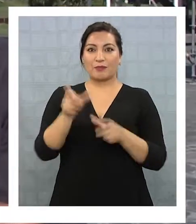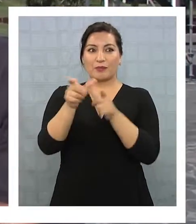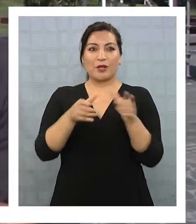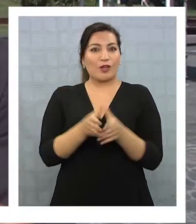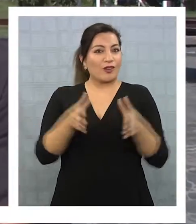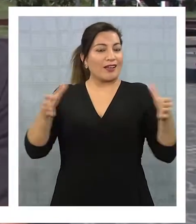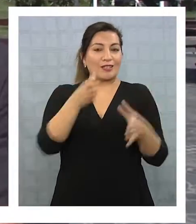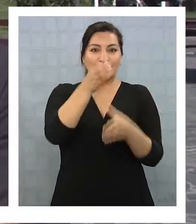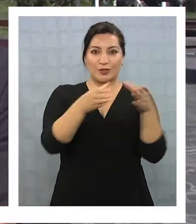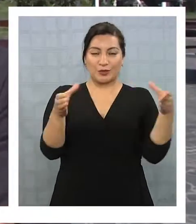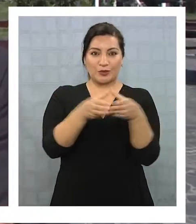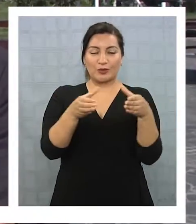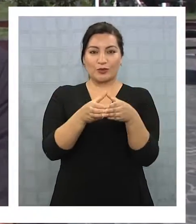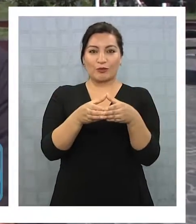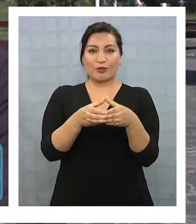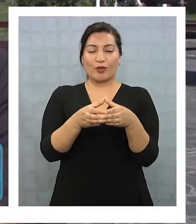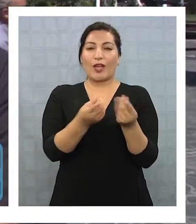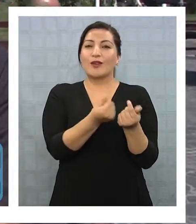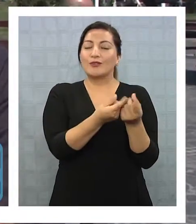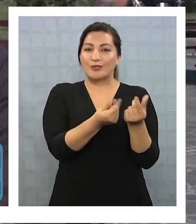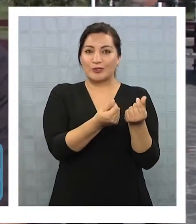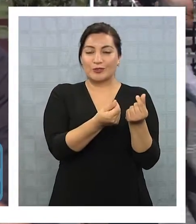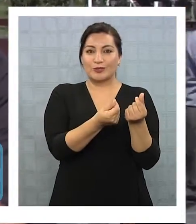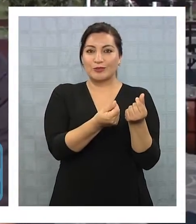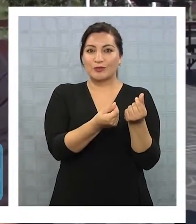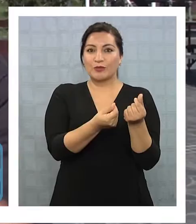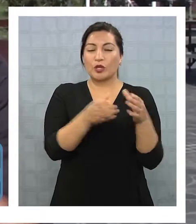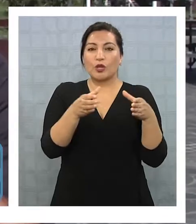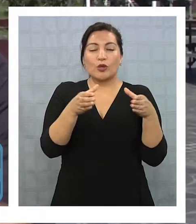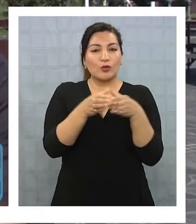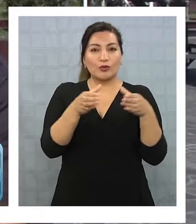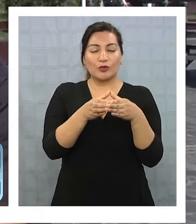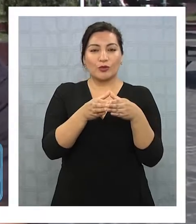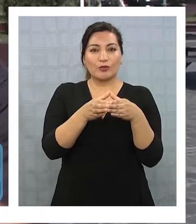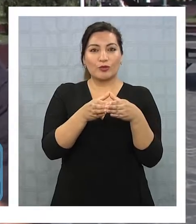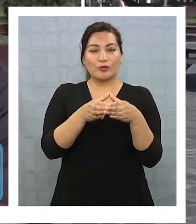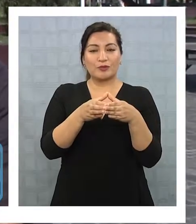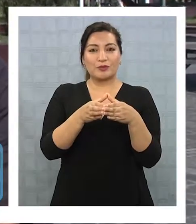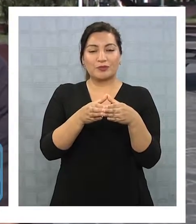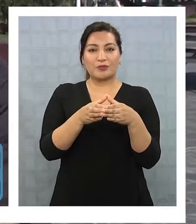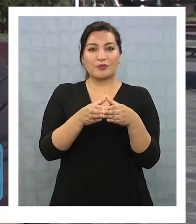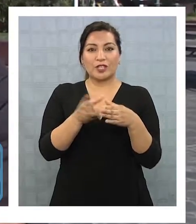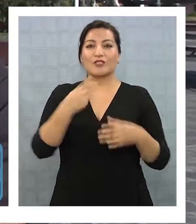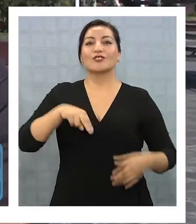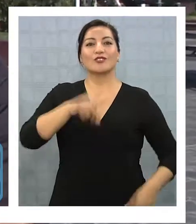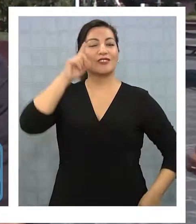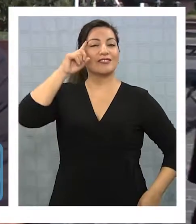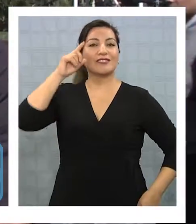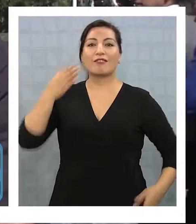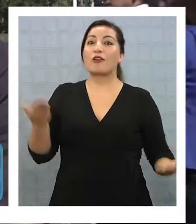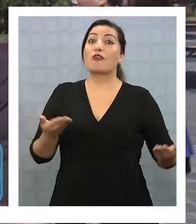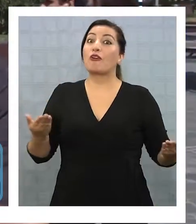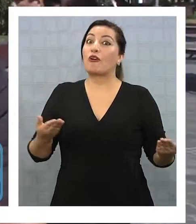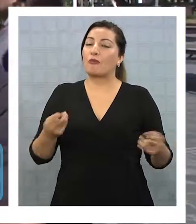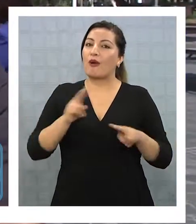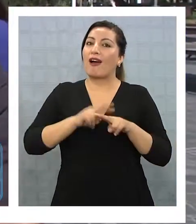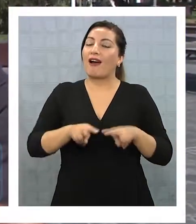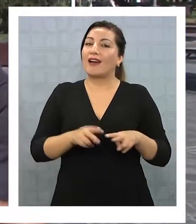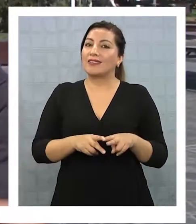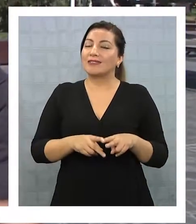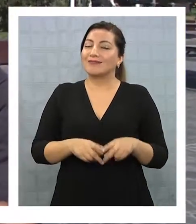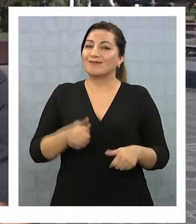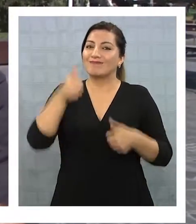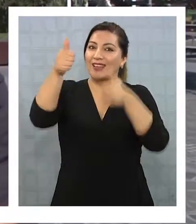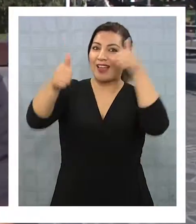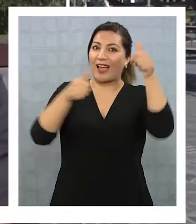económicos y para los grandes partidos, que además hemos sabido cómo se están financiando estos partidos, cómo